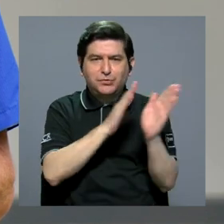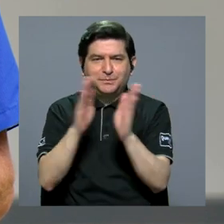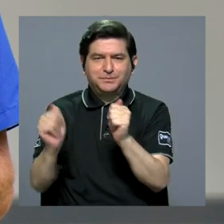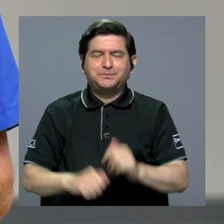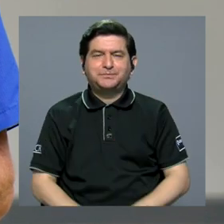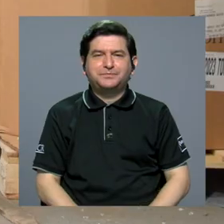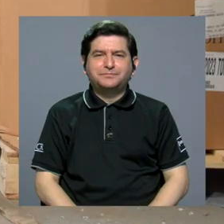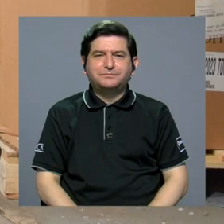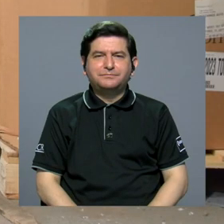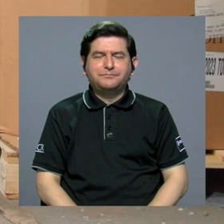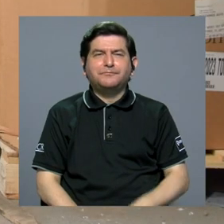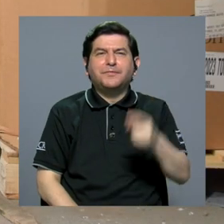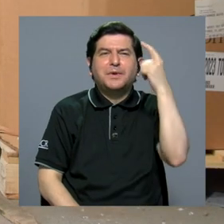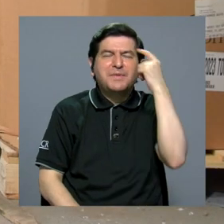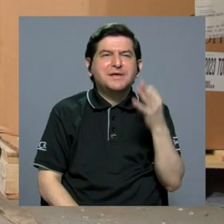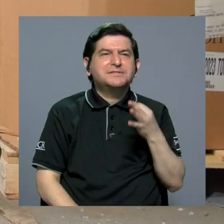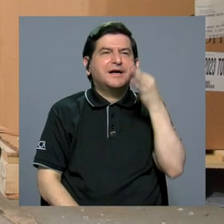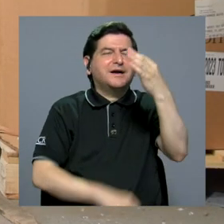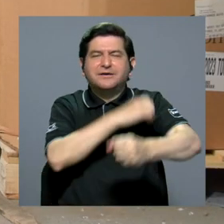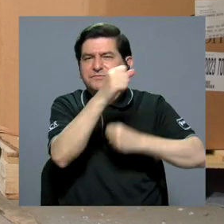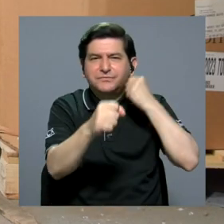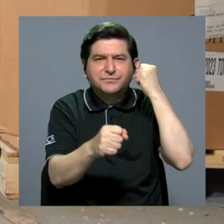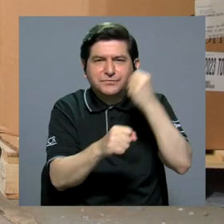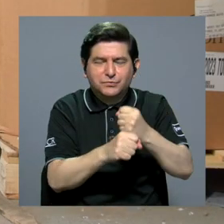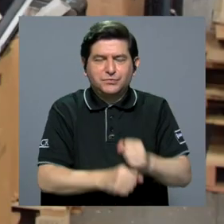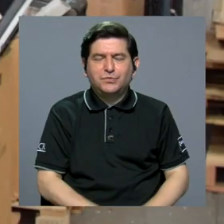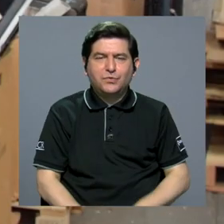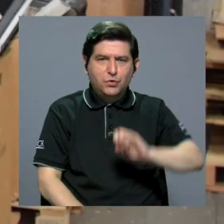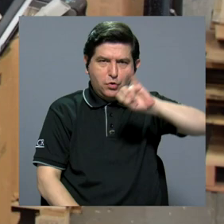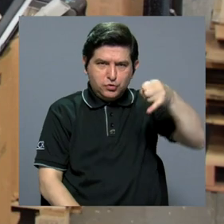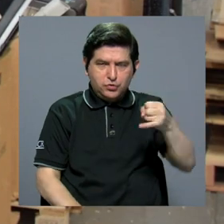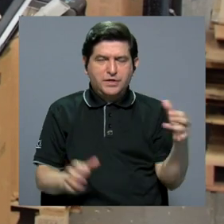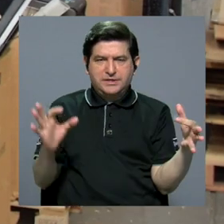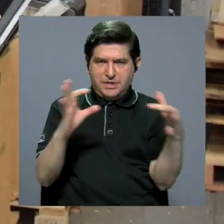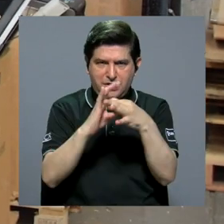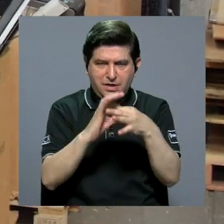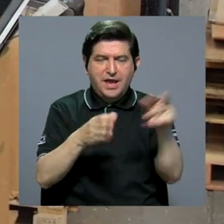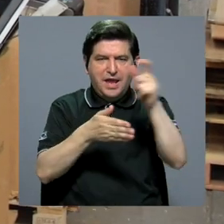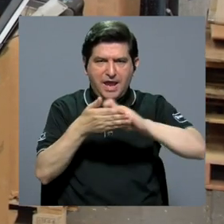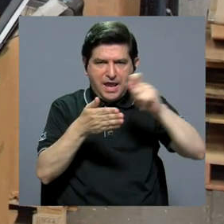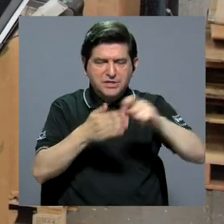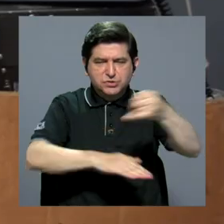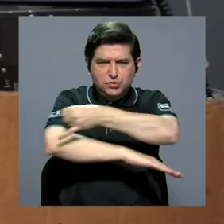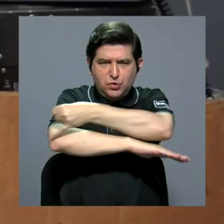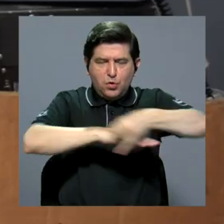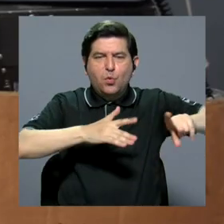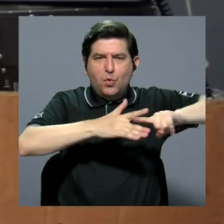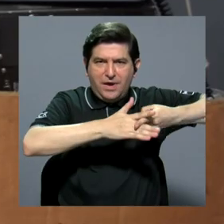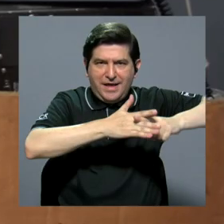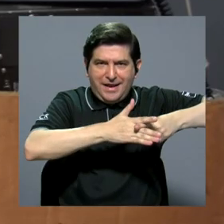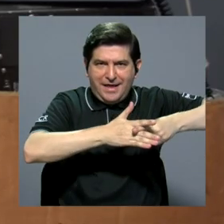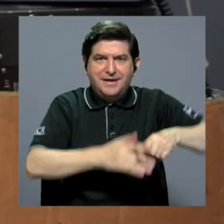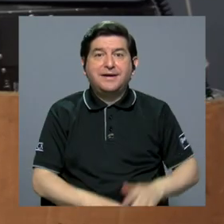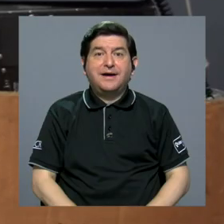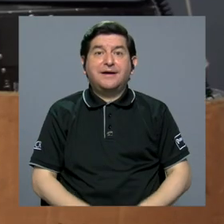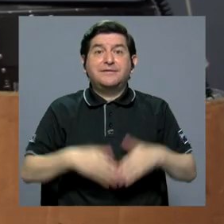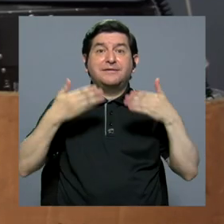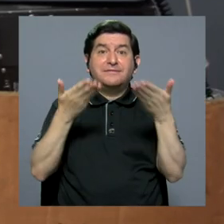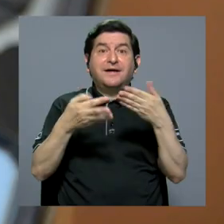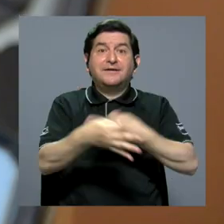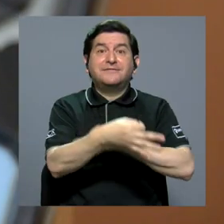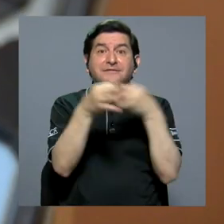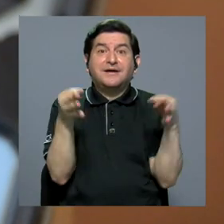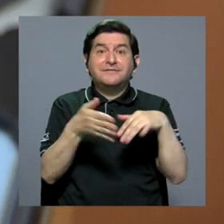tiene en su formación. Tienen visualizado el próximo año, Jonathan, en conjunto con la Escuela de Ingeniería Mecánica,